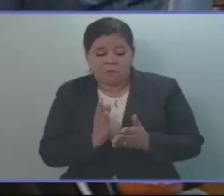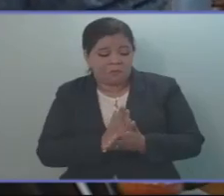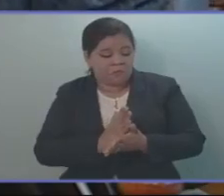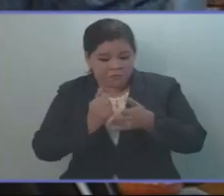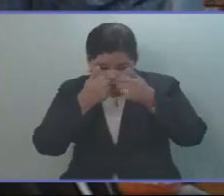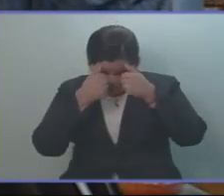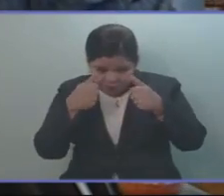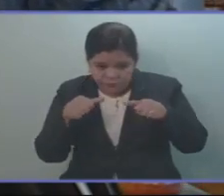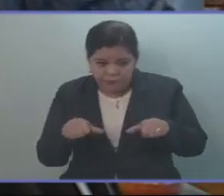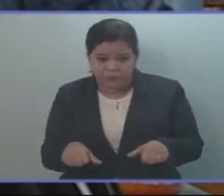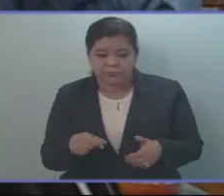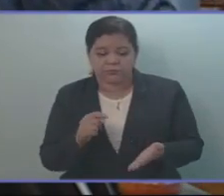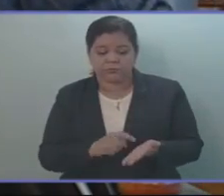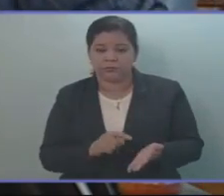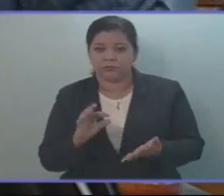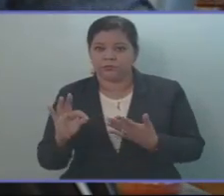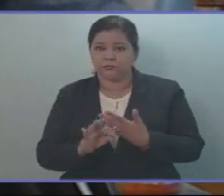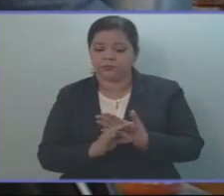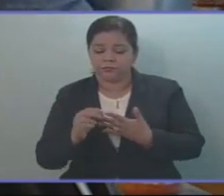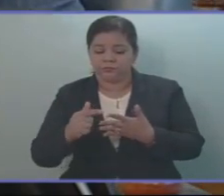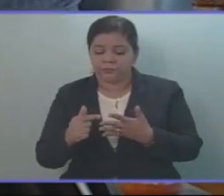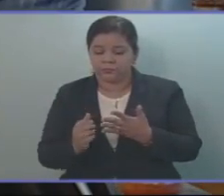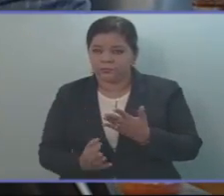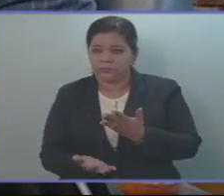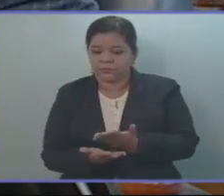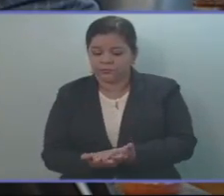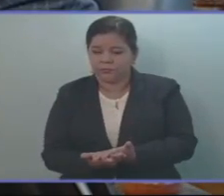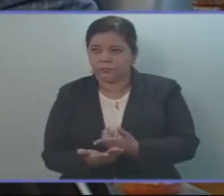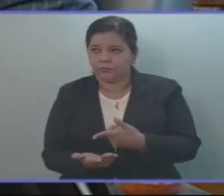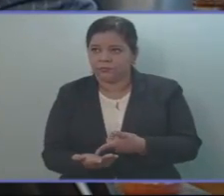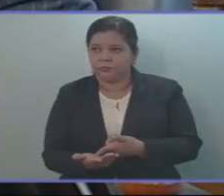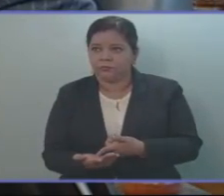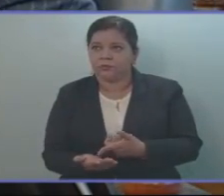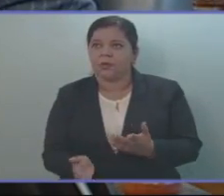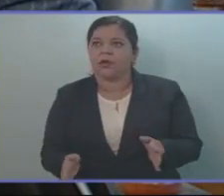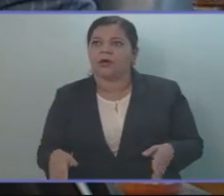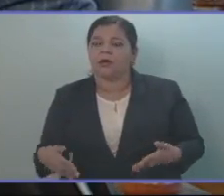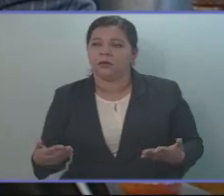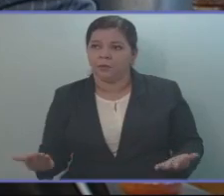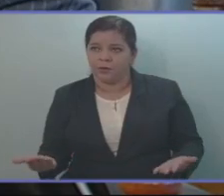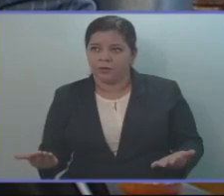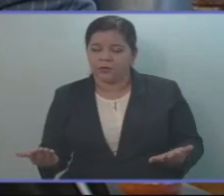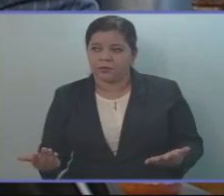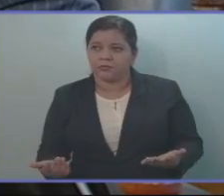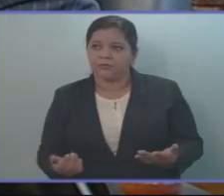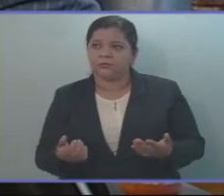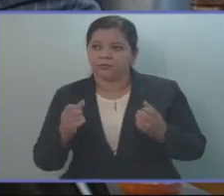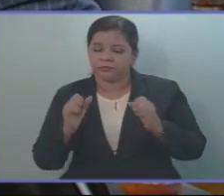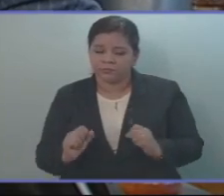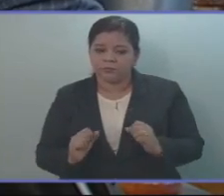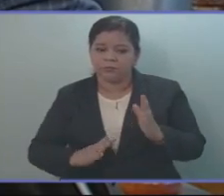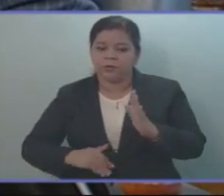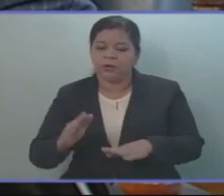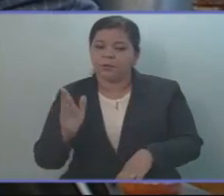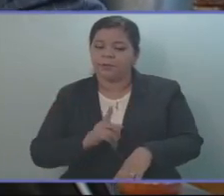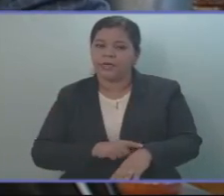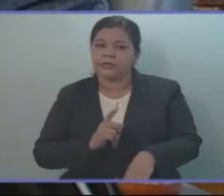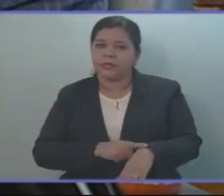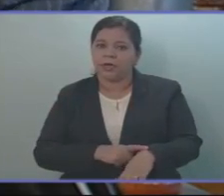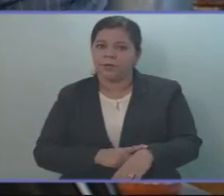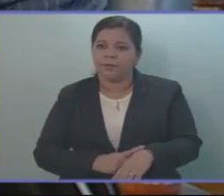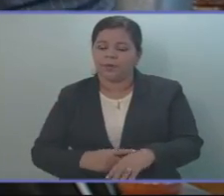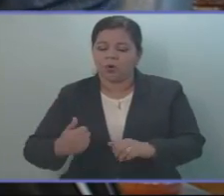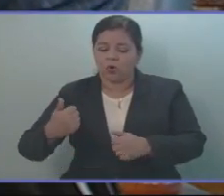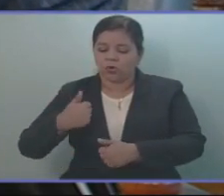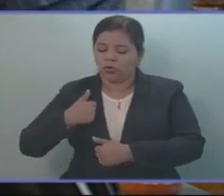dictamen que venía para extender la estancia de